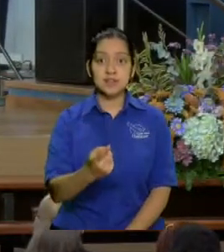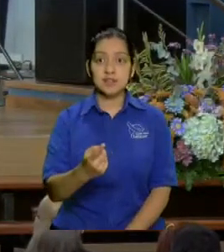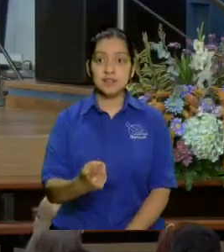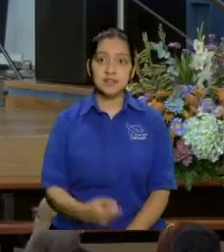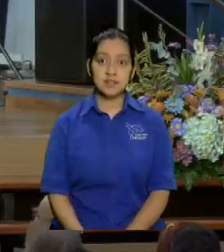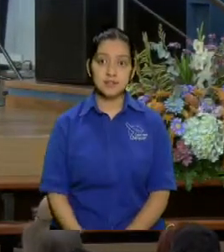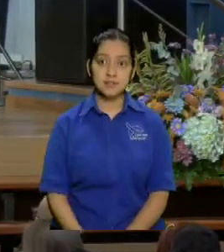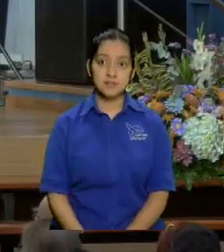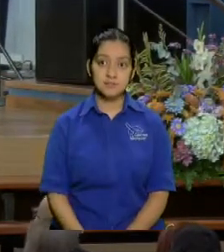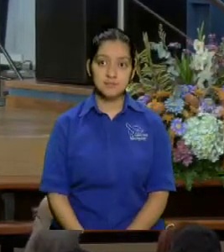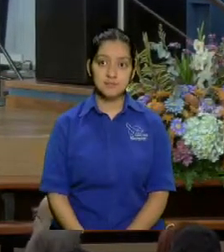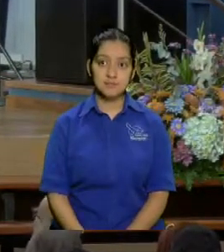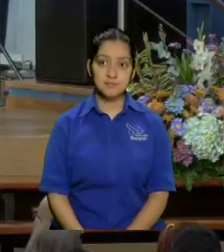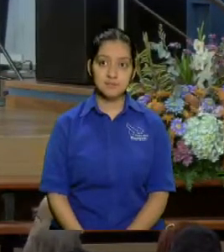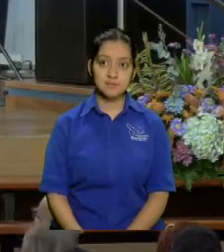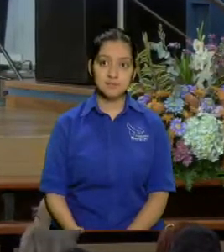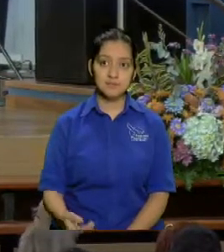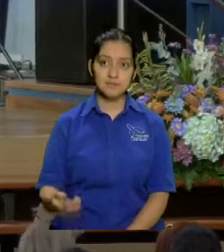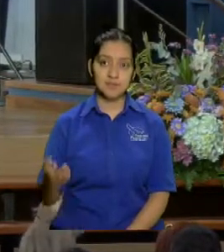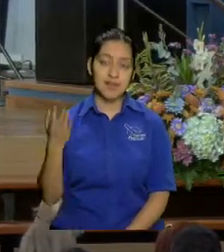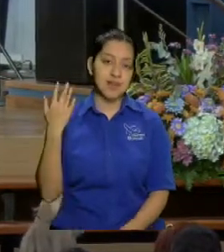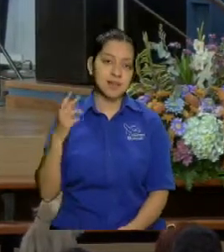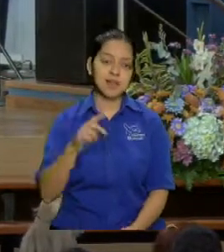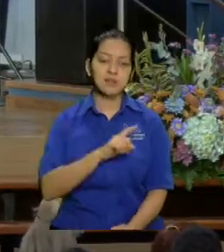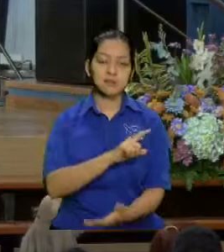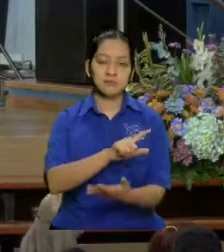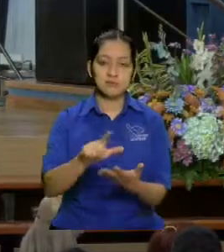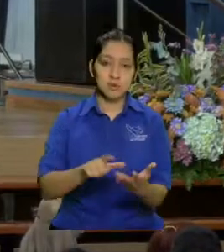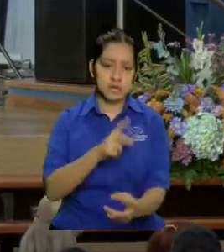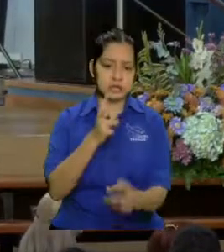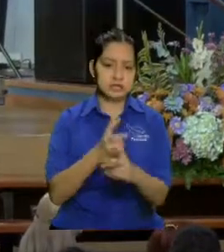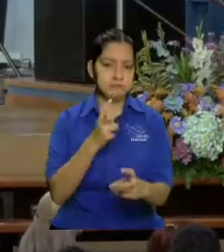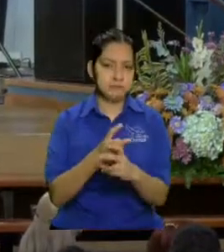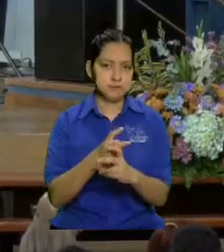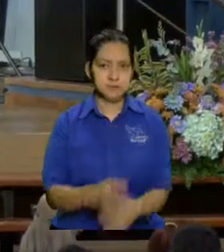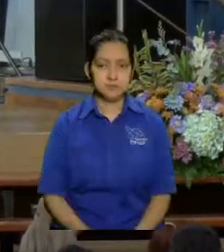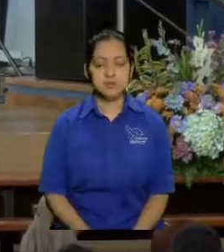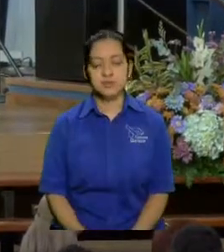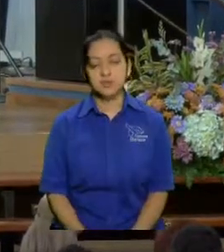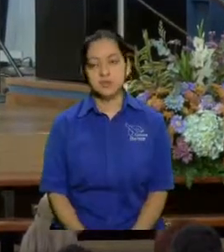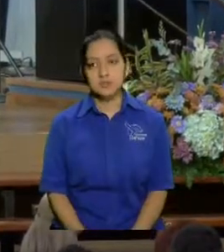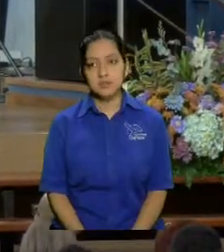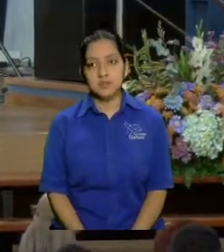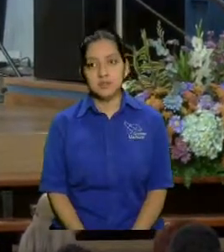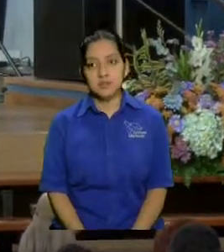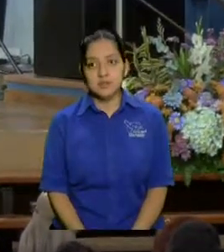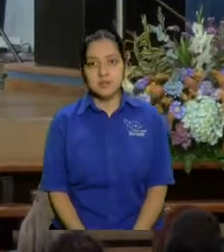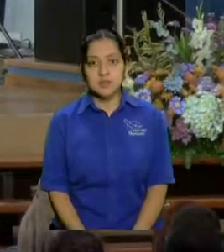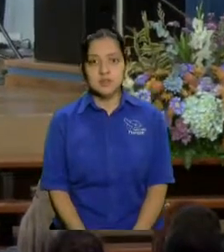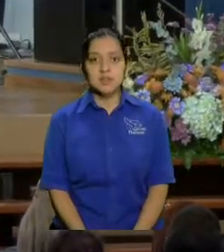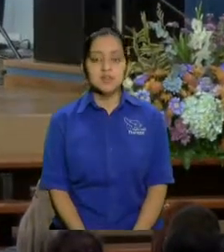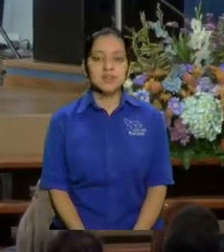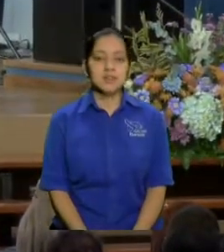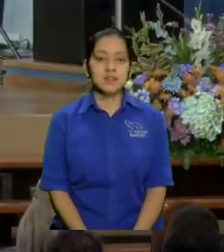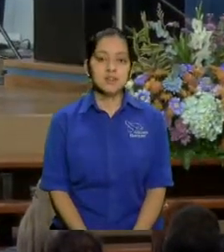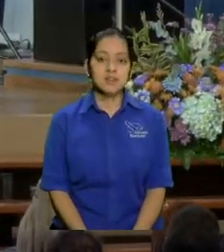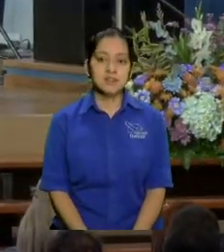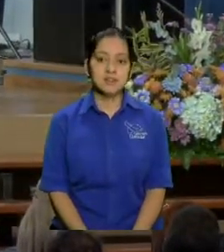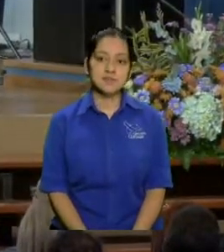pero ahora no ahora hay otras zonas que son de alto riesgo y no tanto la zona 5 y la zona 5